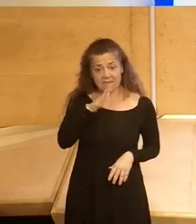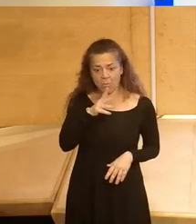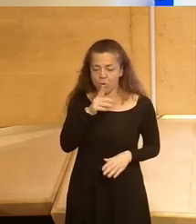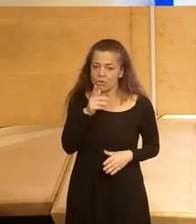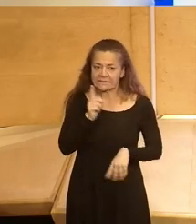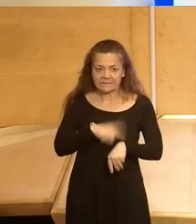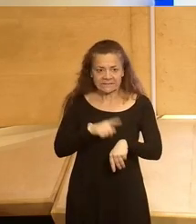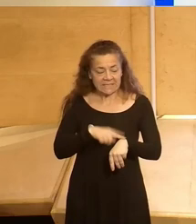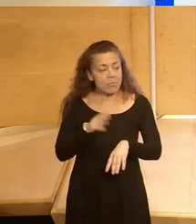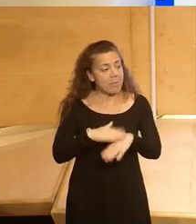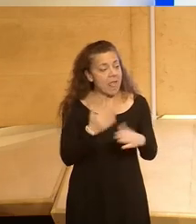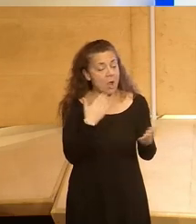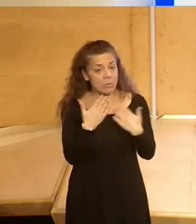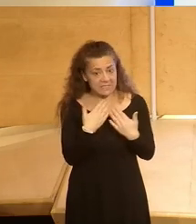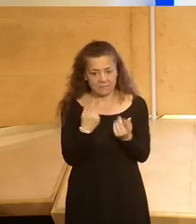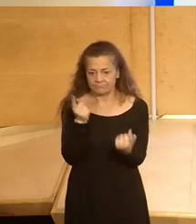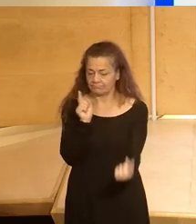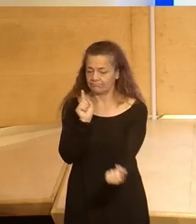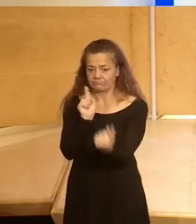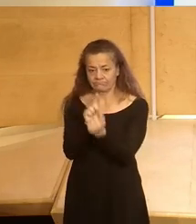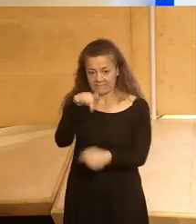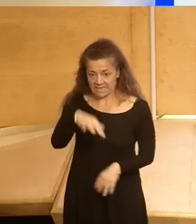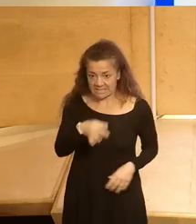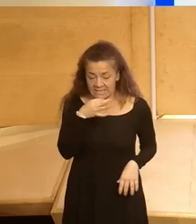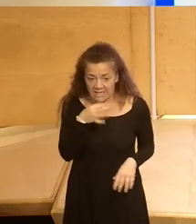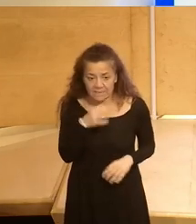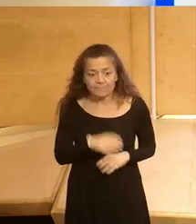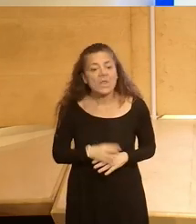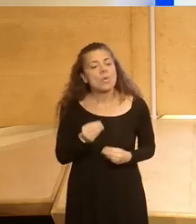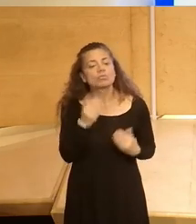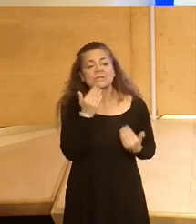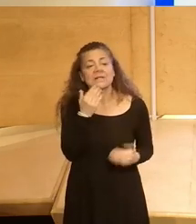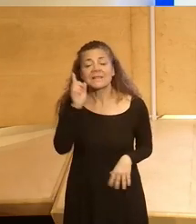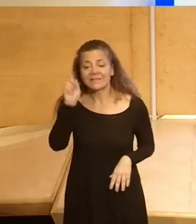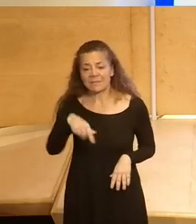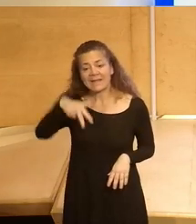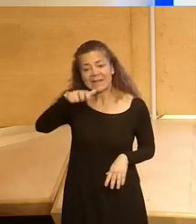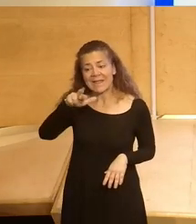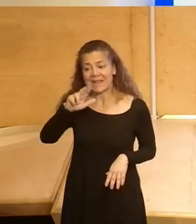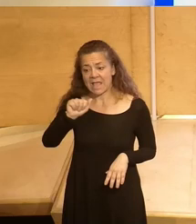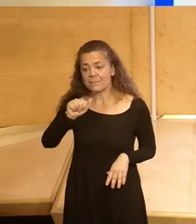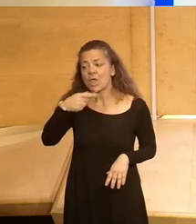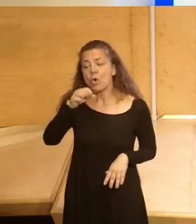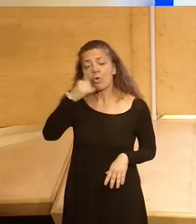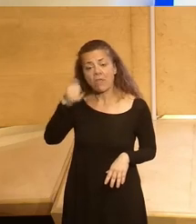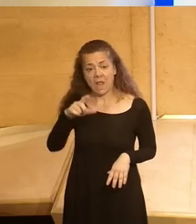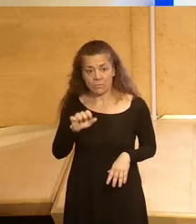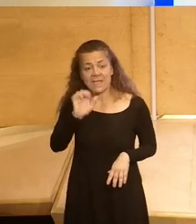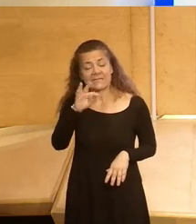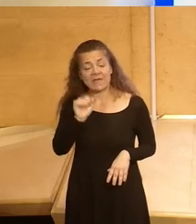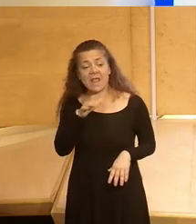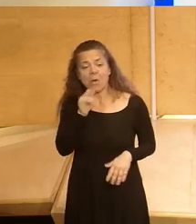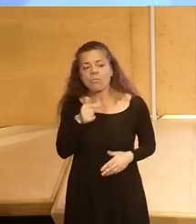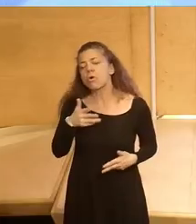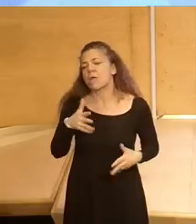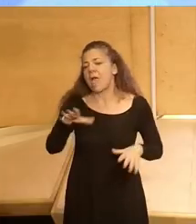para conversar de tú a tú esta tarde. Y muchas gracias también, Nerea, Gonzalo y Estefanía, por supuesto, por